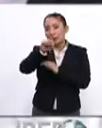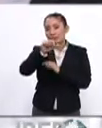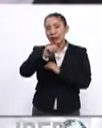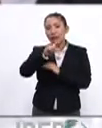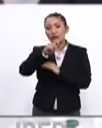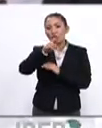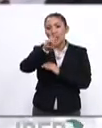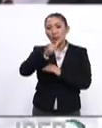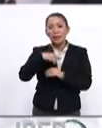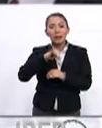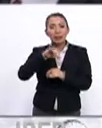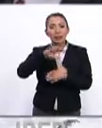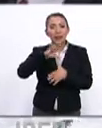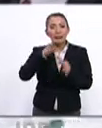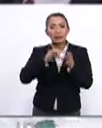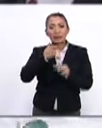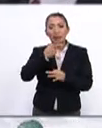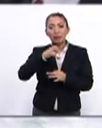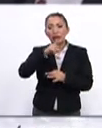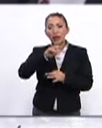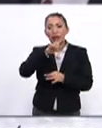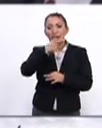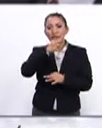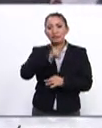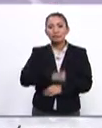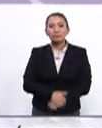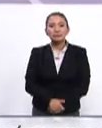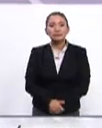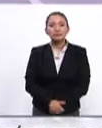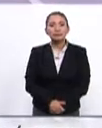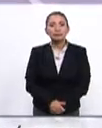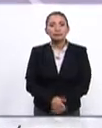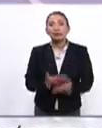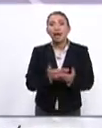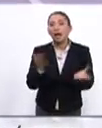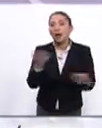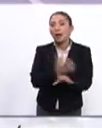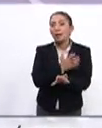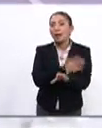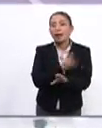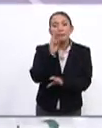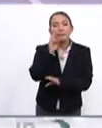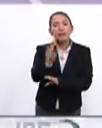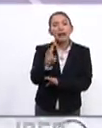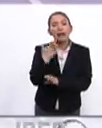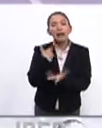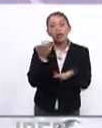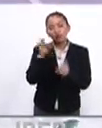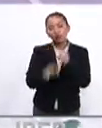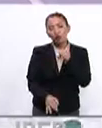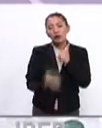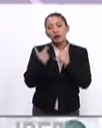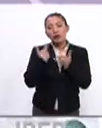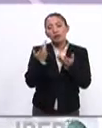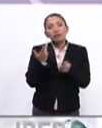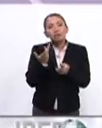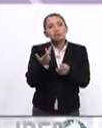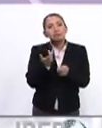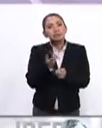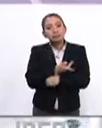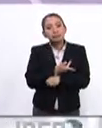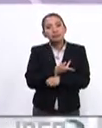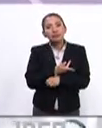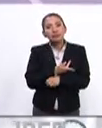en Andorra para Iberoamerica al Día Guillermo de Gante ahora acompáñenos a ver las conclusiones a las que llegó